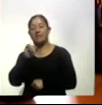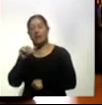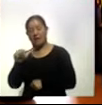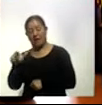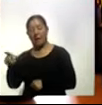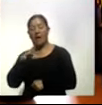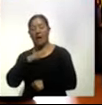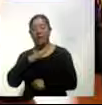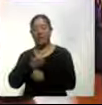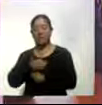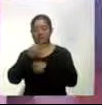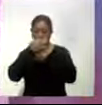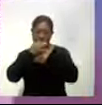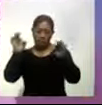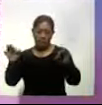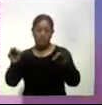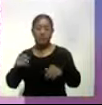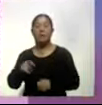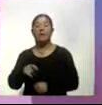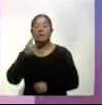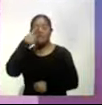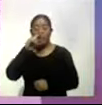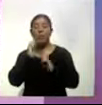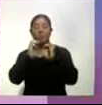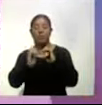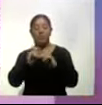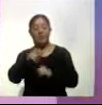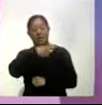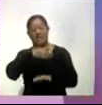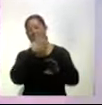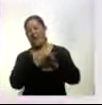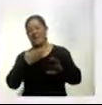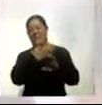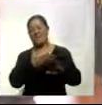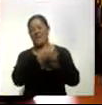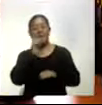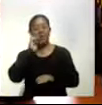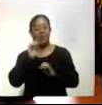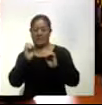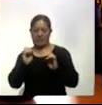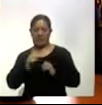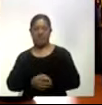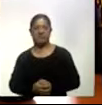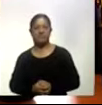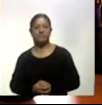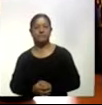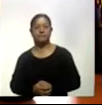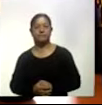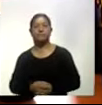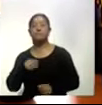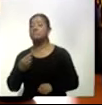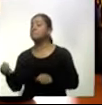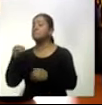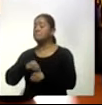estatal promueve sus servicios de atención para prevenir y erradicar todo tipo de violencia. Hemos tenido que implementar una